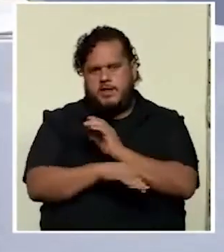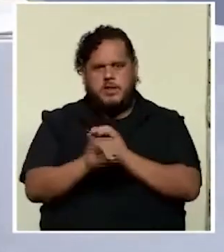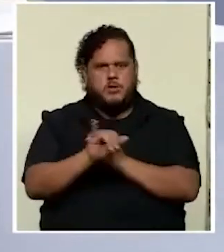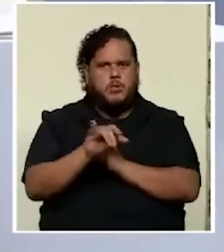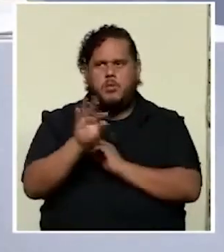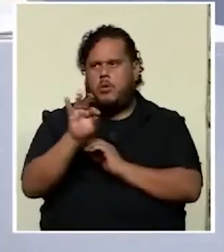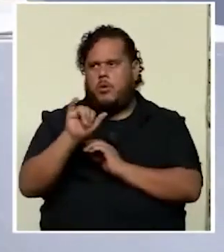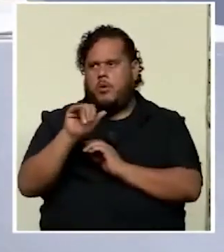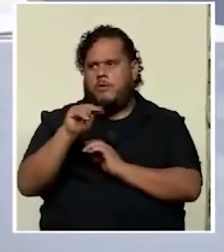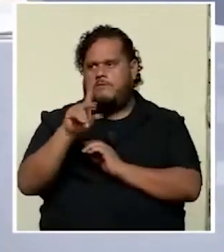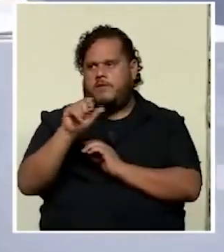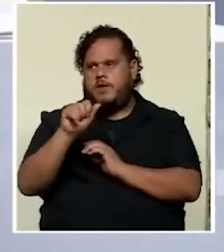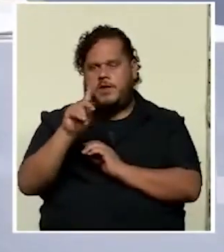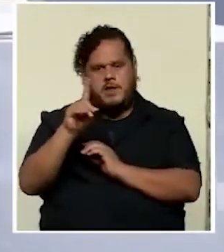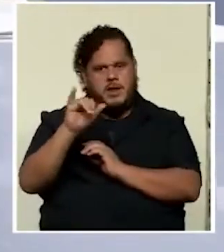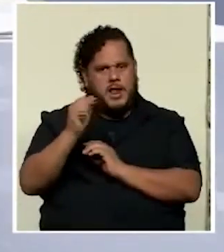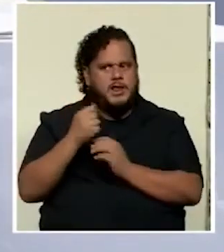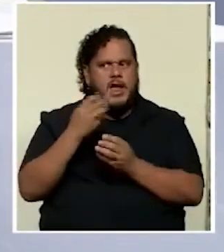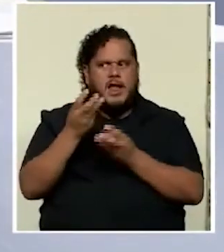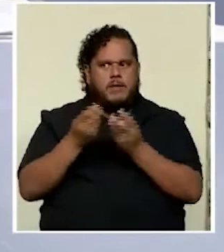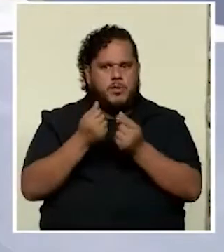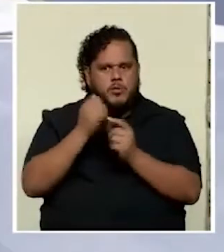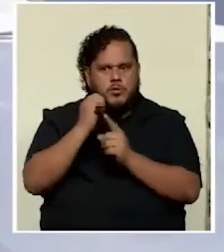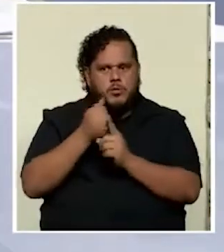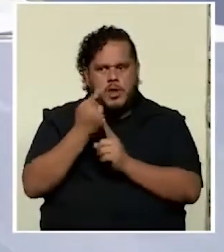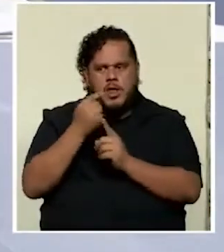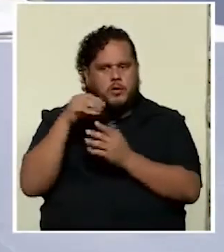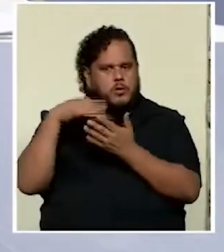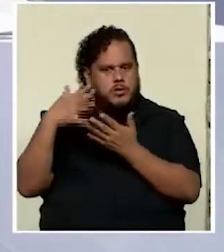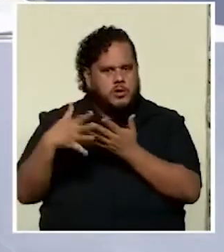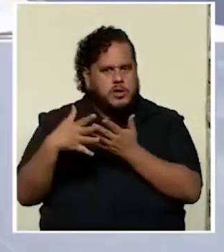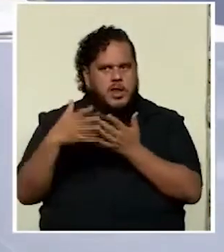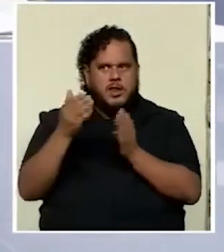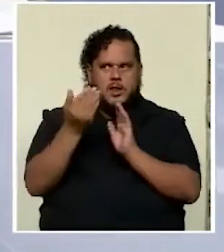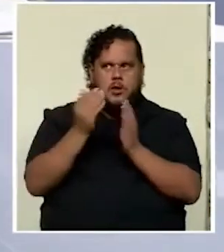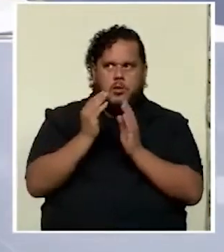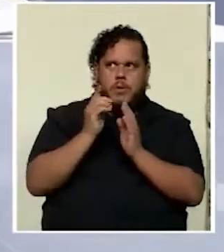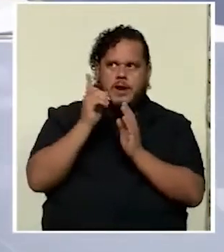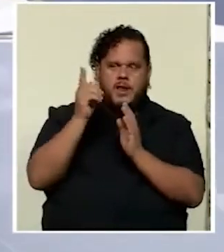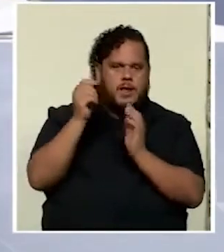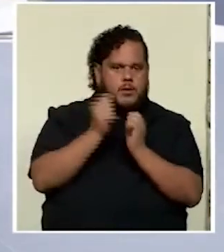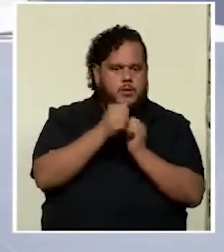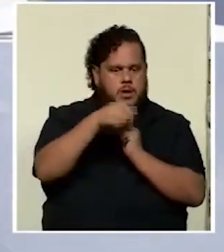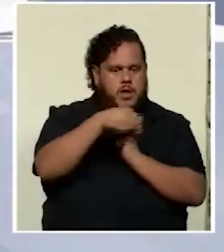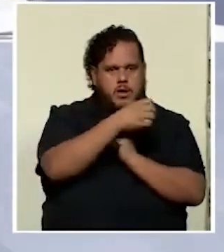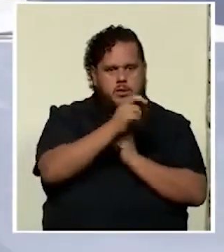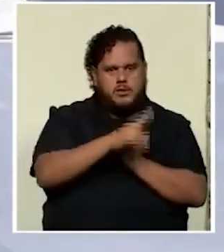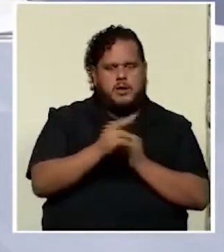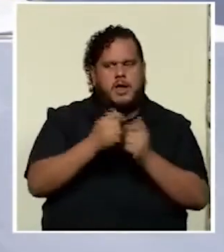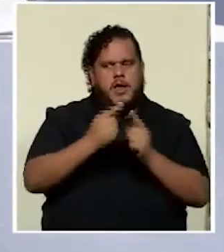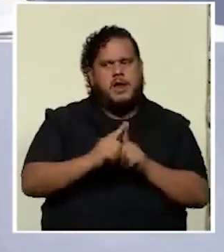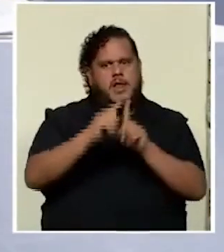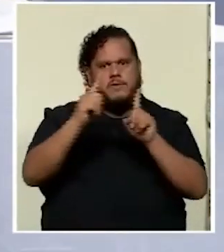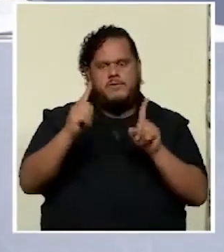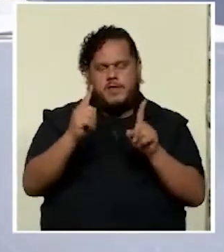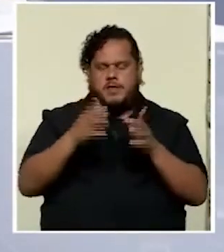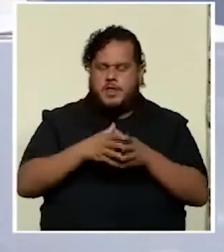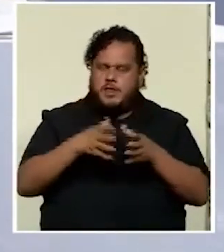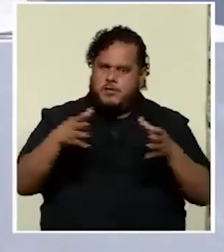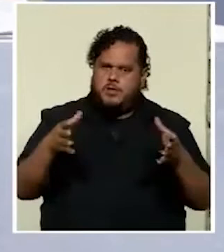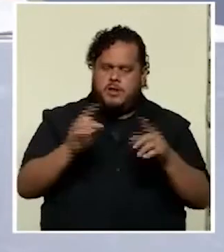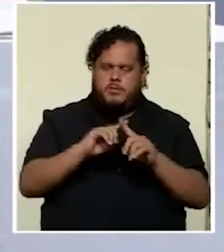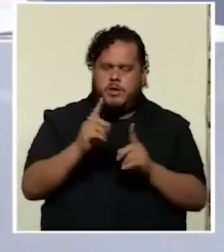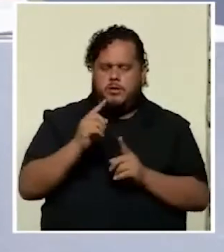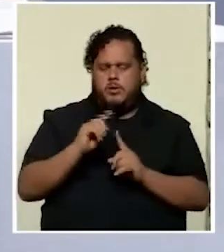en un presupuesto por cada estudiante lo que invierte Costa Rica la diferencia es muy amplia lo que yo me